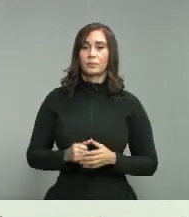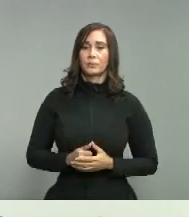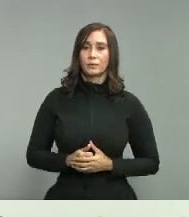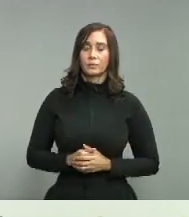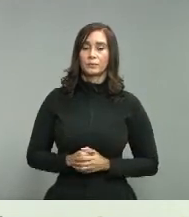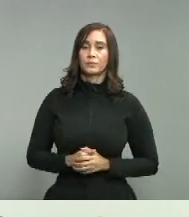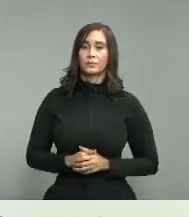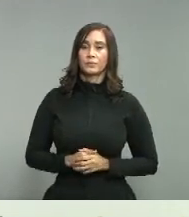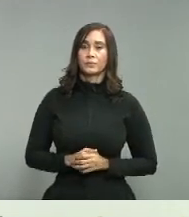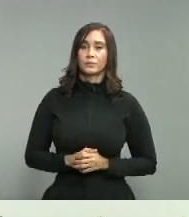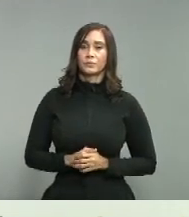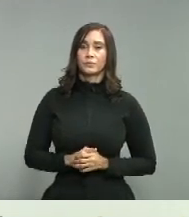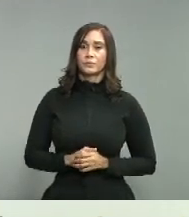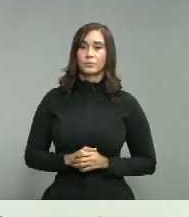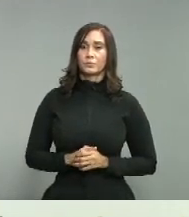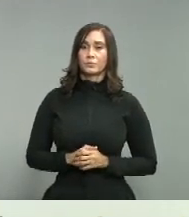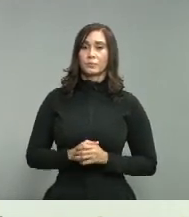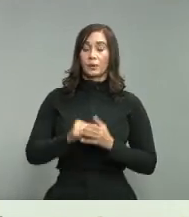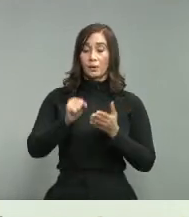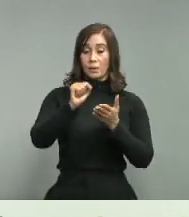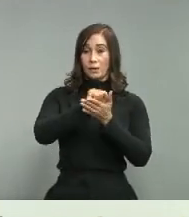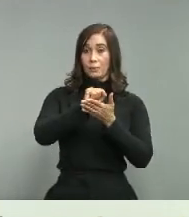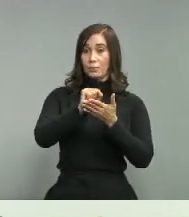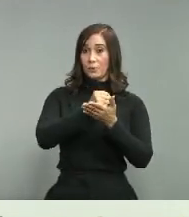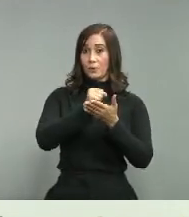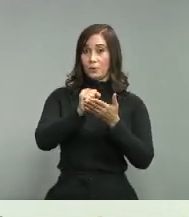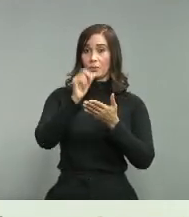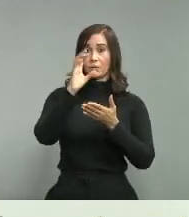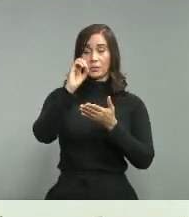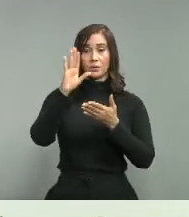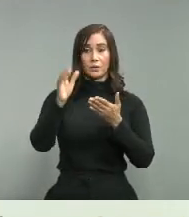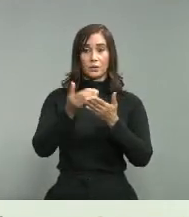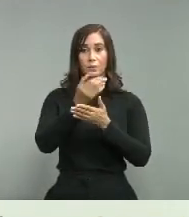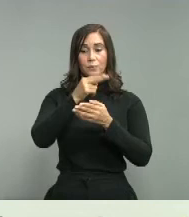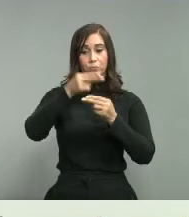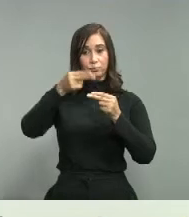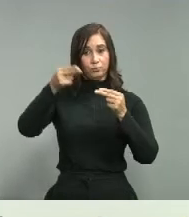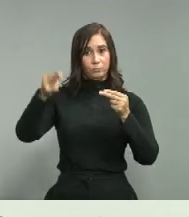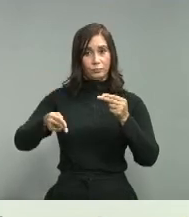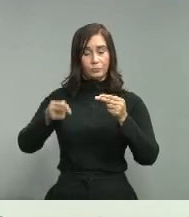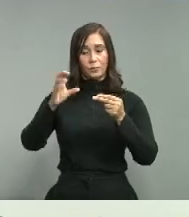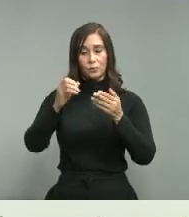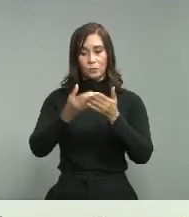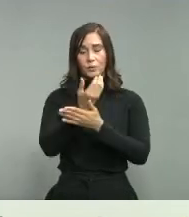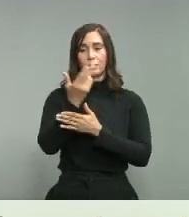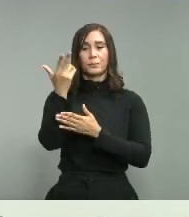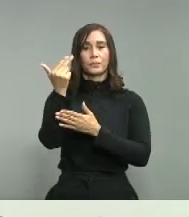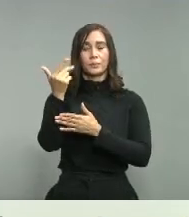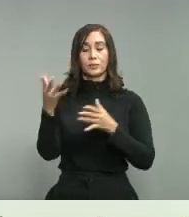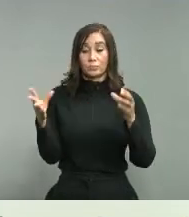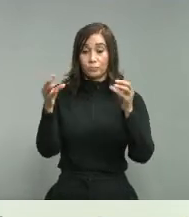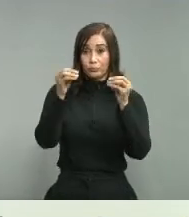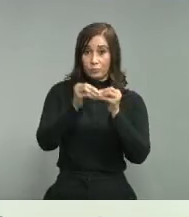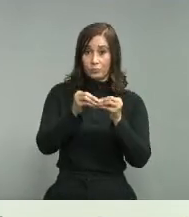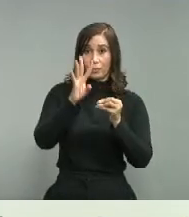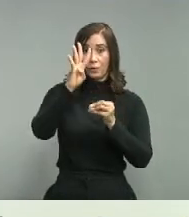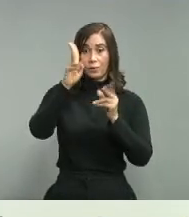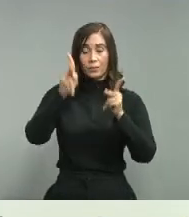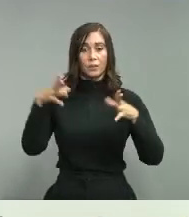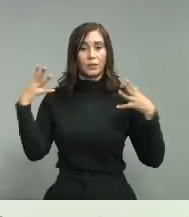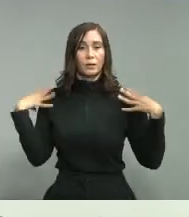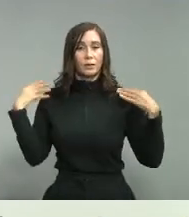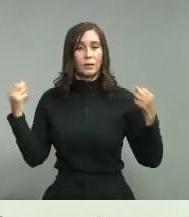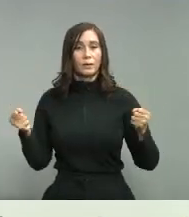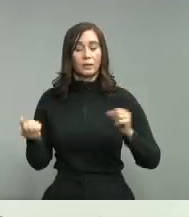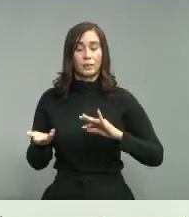ato mayor 0 casos nuevos 13 acumulados 4 recuperados